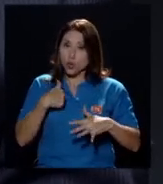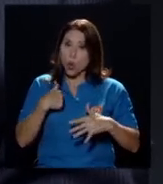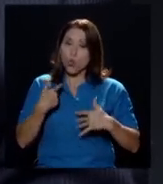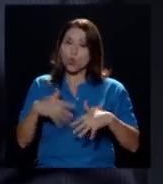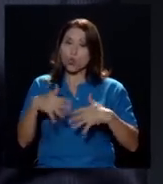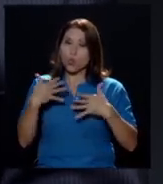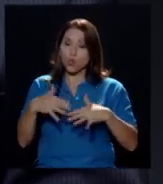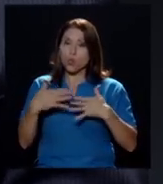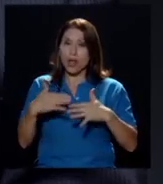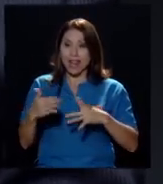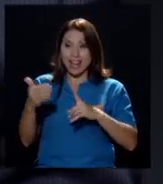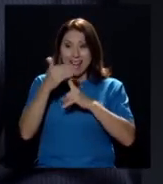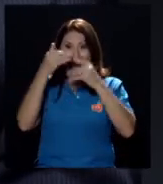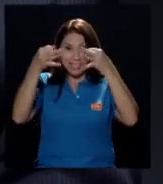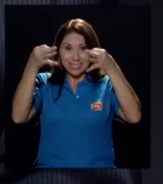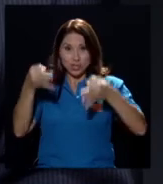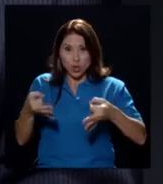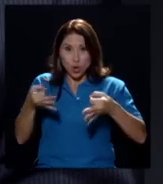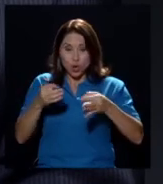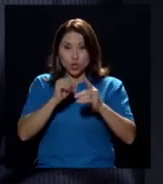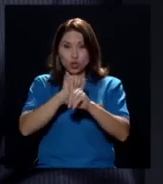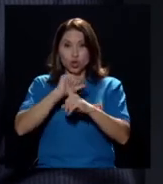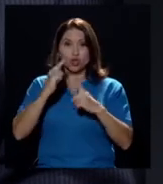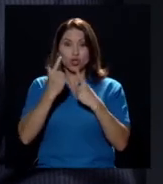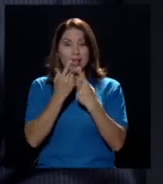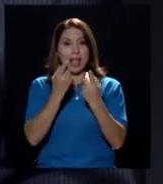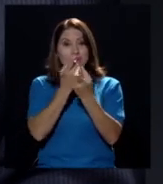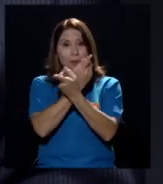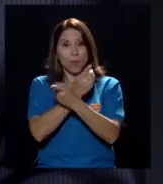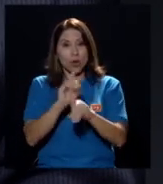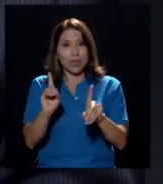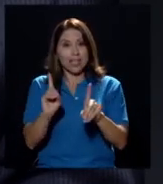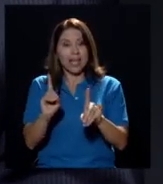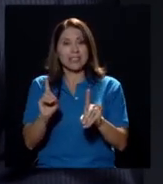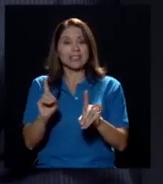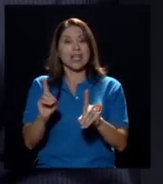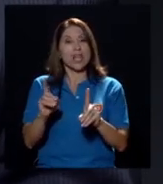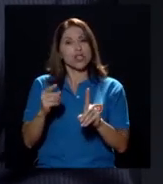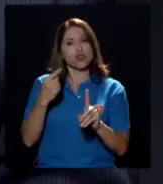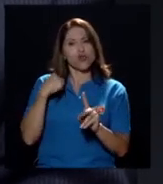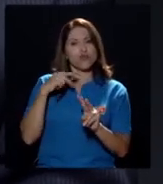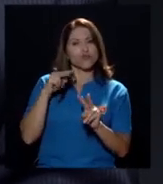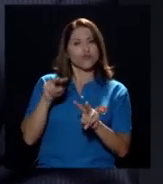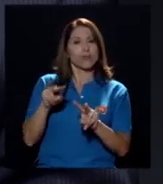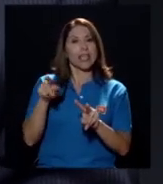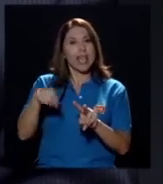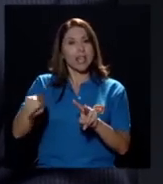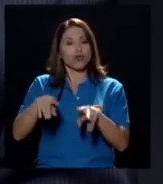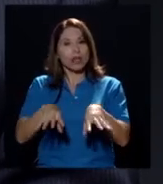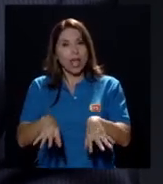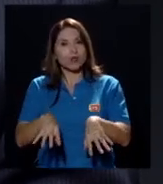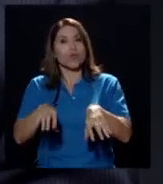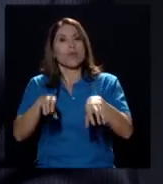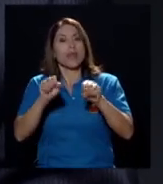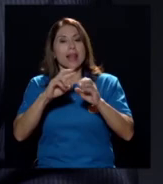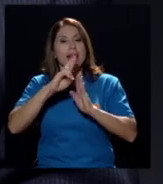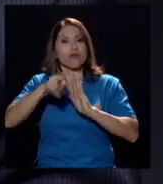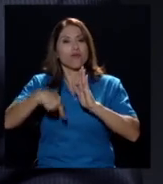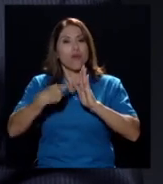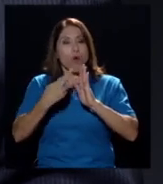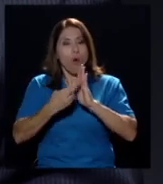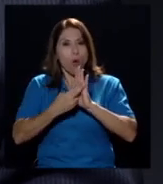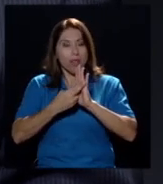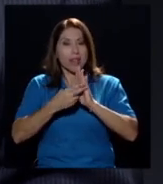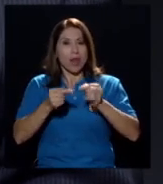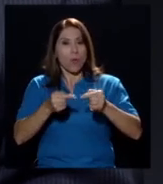socialdemócratas, asumir el rol de la oposición, porque entonces el partido socialdemócrata